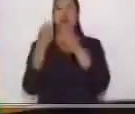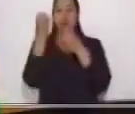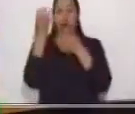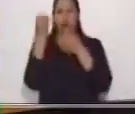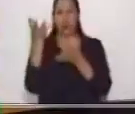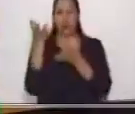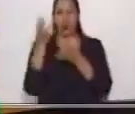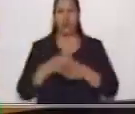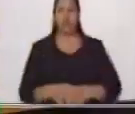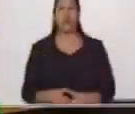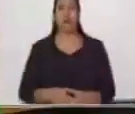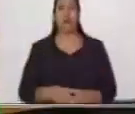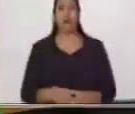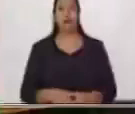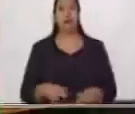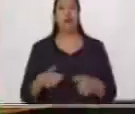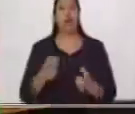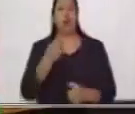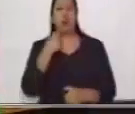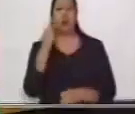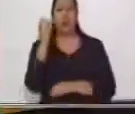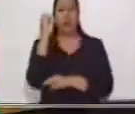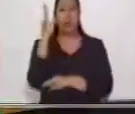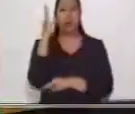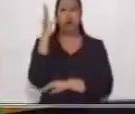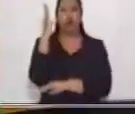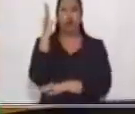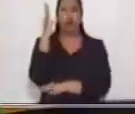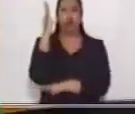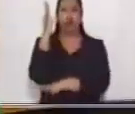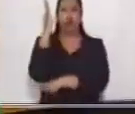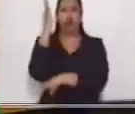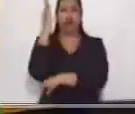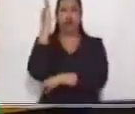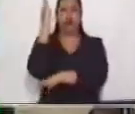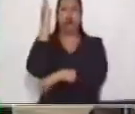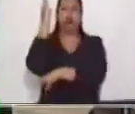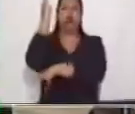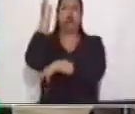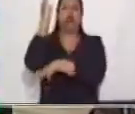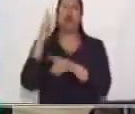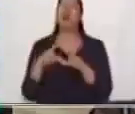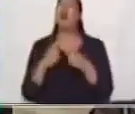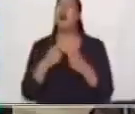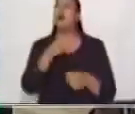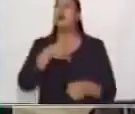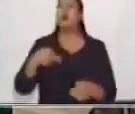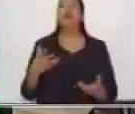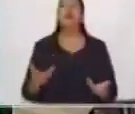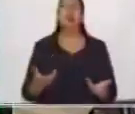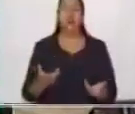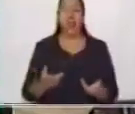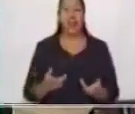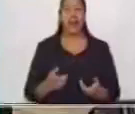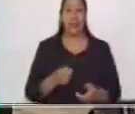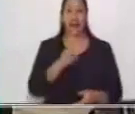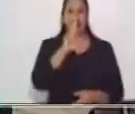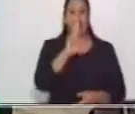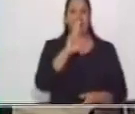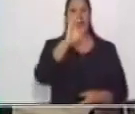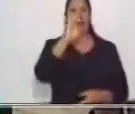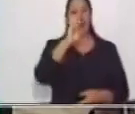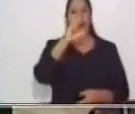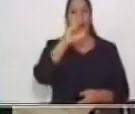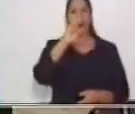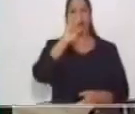llamaba nuestro cohete espacial? Nuestro cohete se llama recursos gráficos. Lo vamos a colocar por